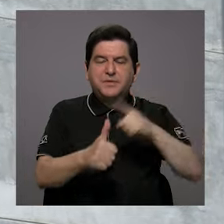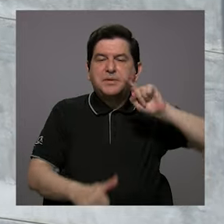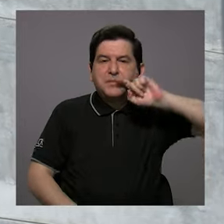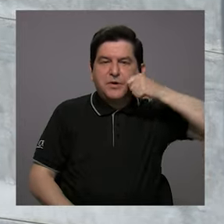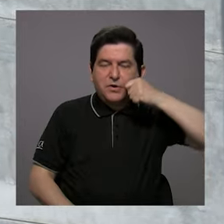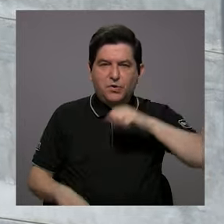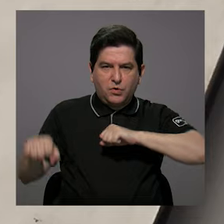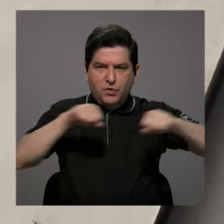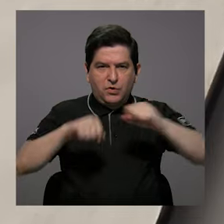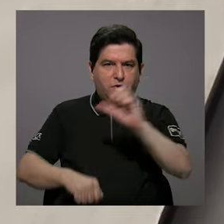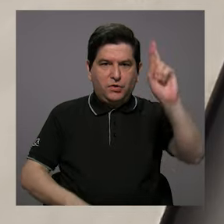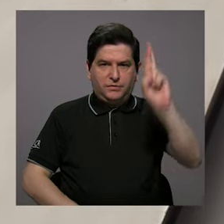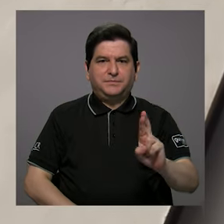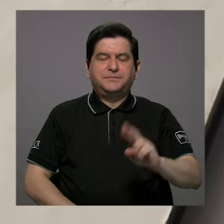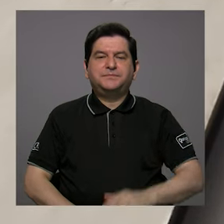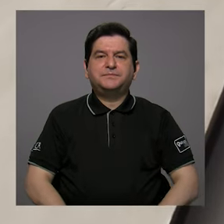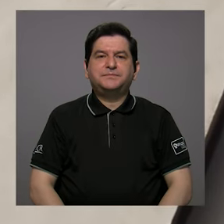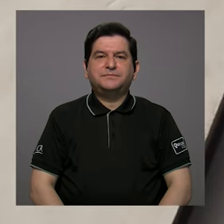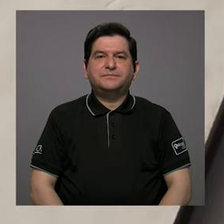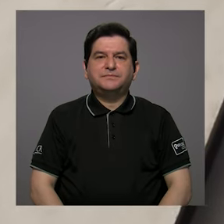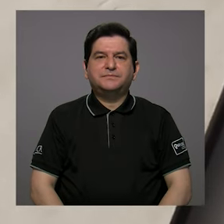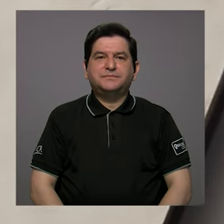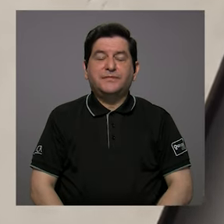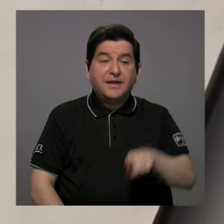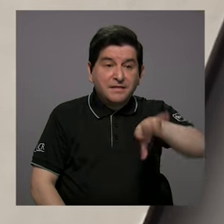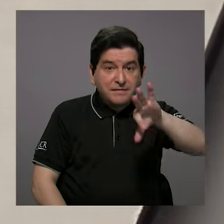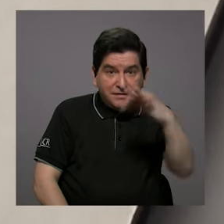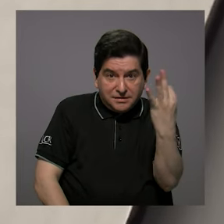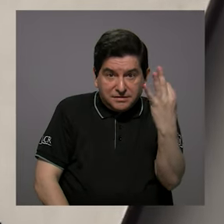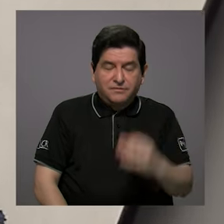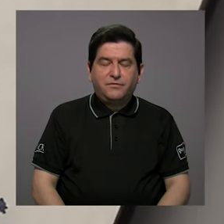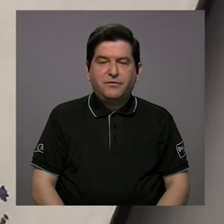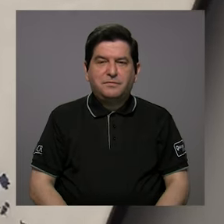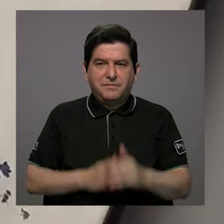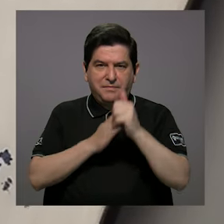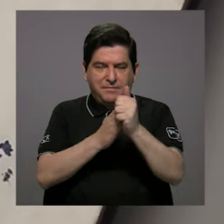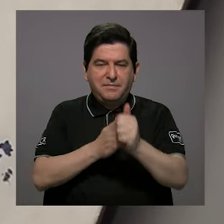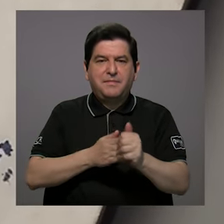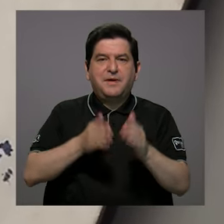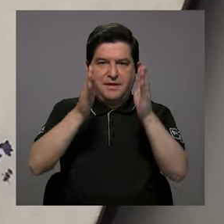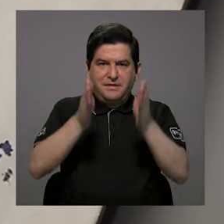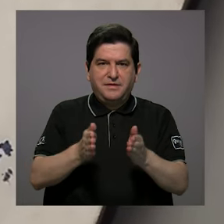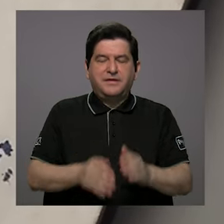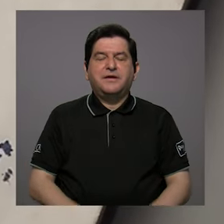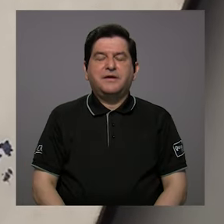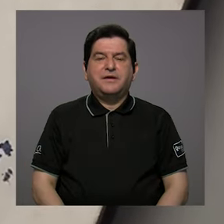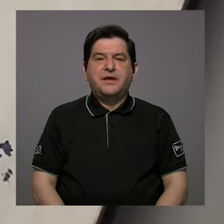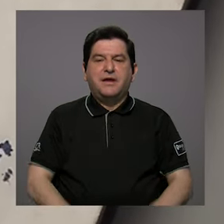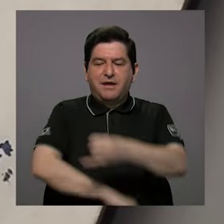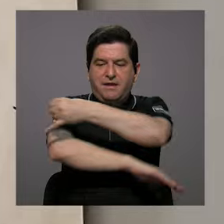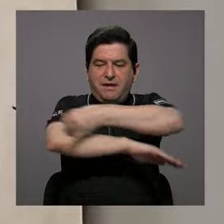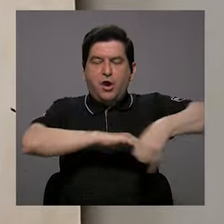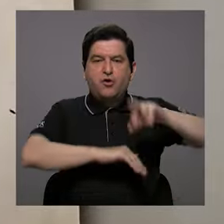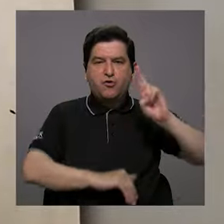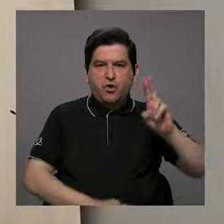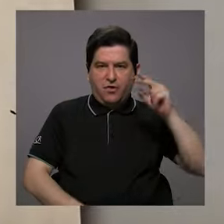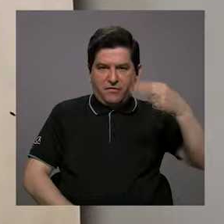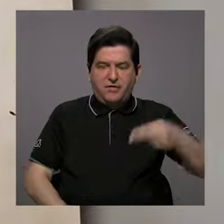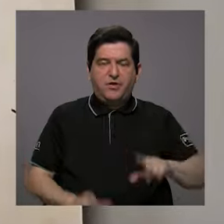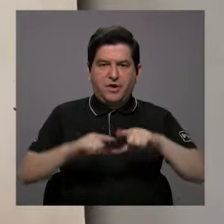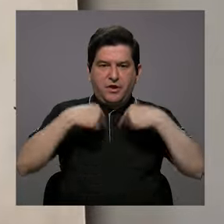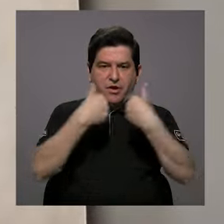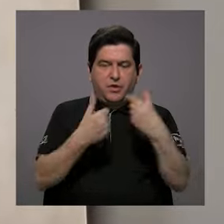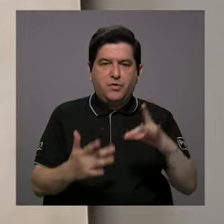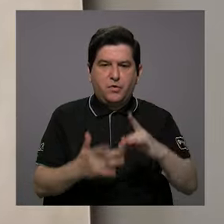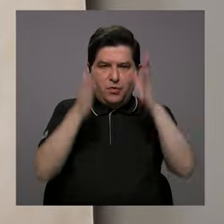el primer Código Sísmico de Costa Rica. Fue así como, bajo liderazgo del ingeniero Rodolfo Herrera, un grupo de